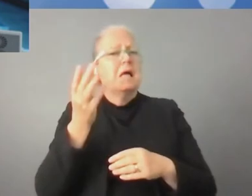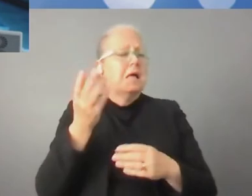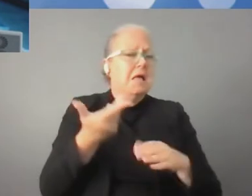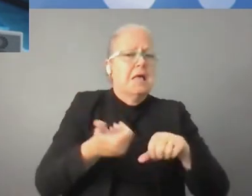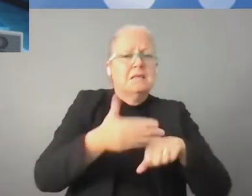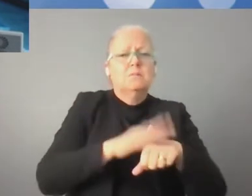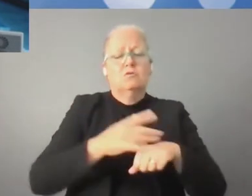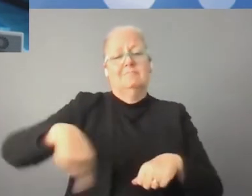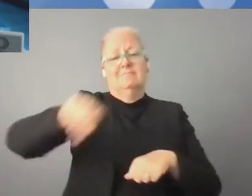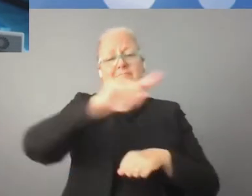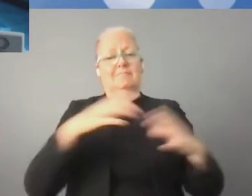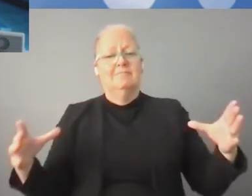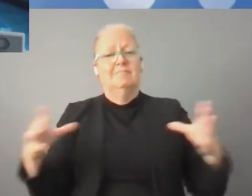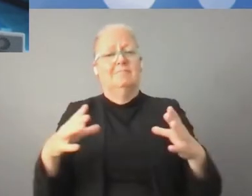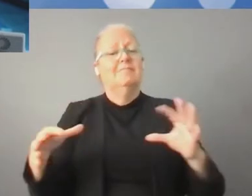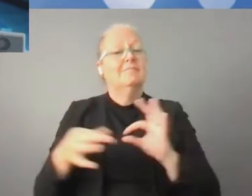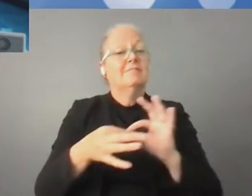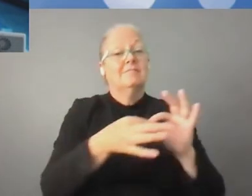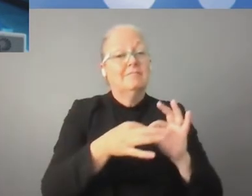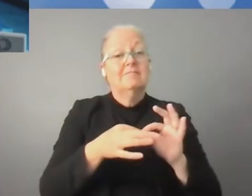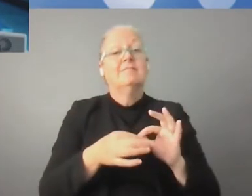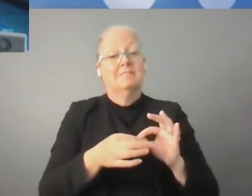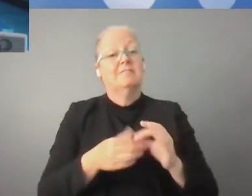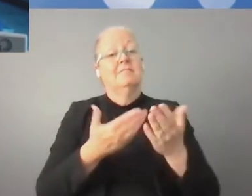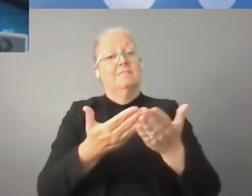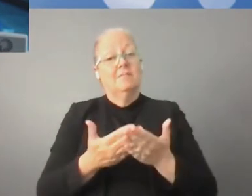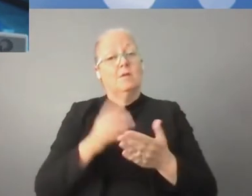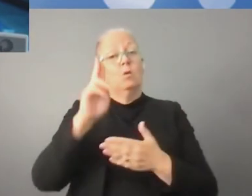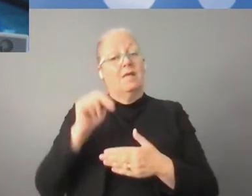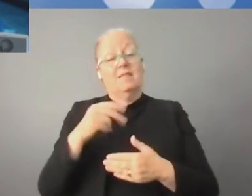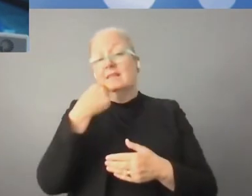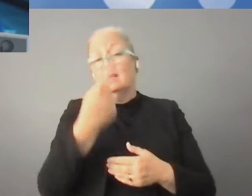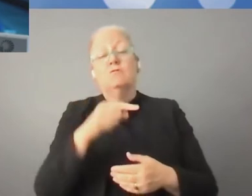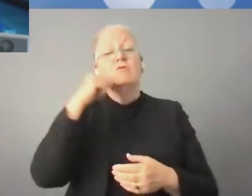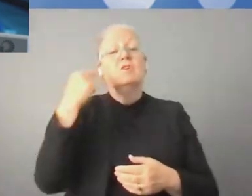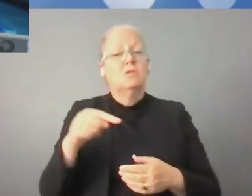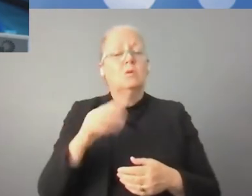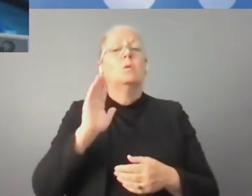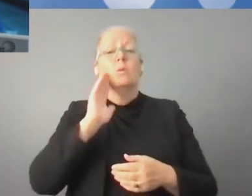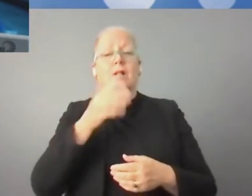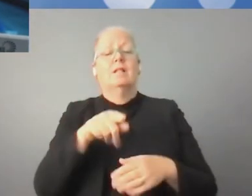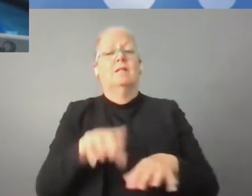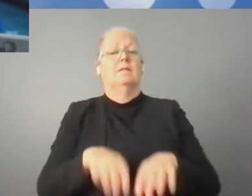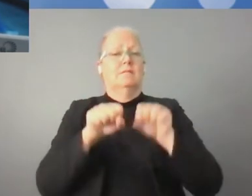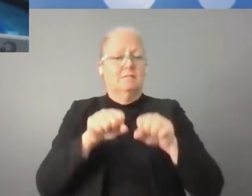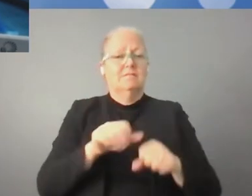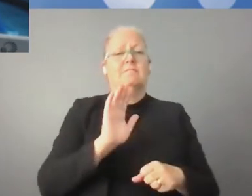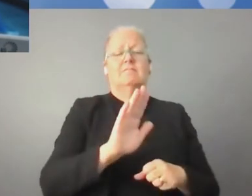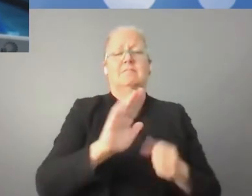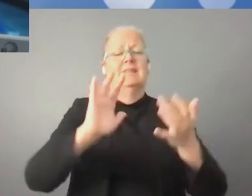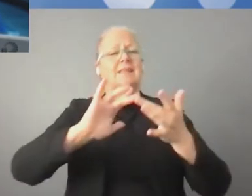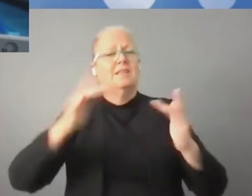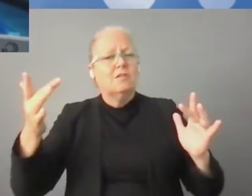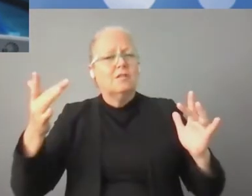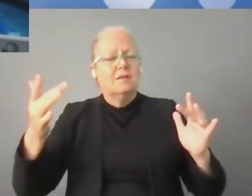diálogo con todos los actores y las comunidades. La ONU ha